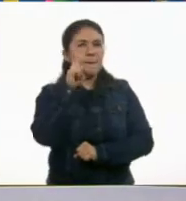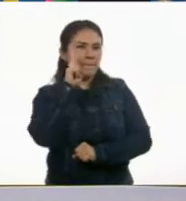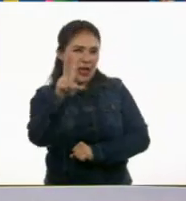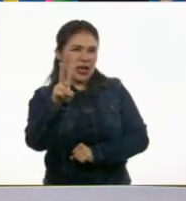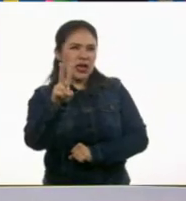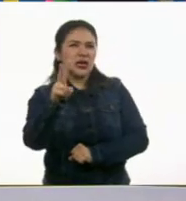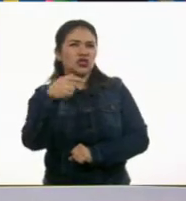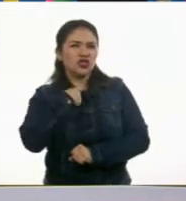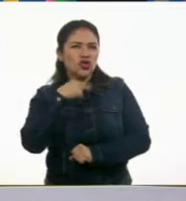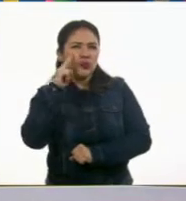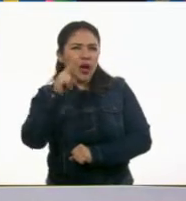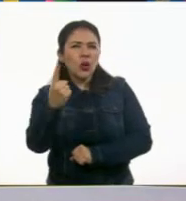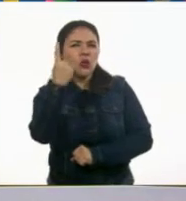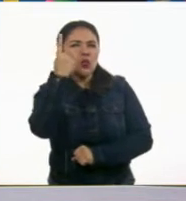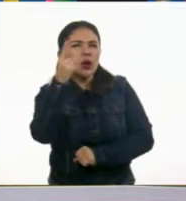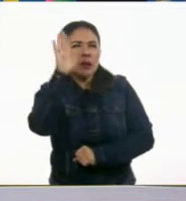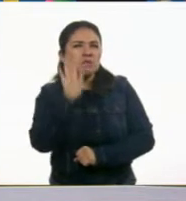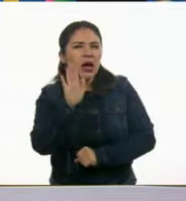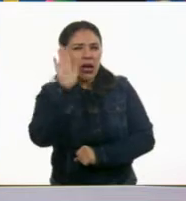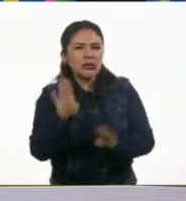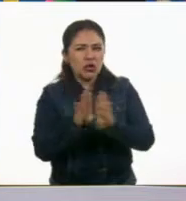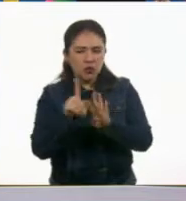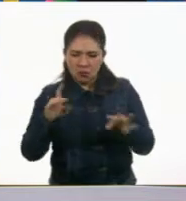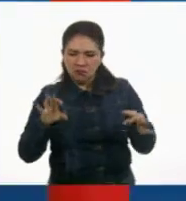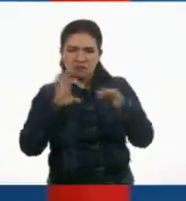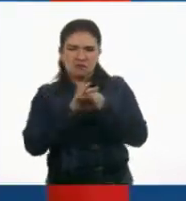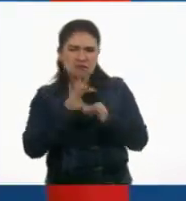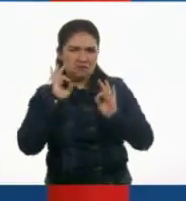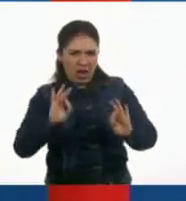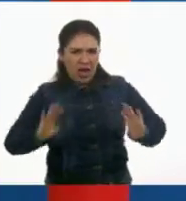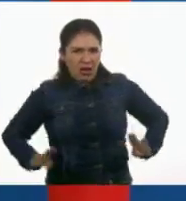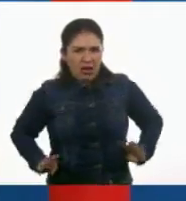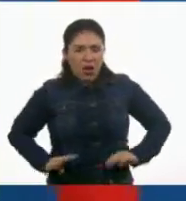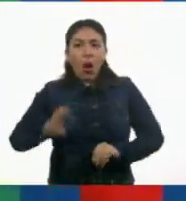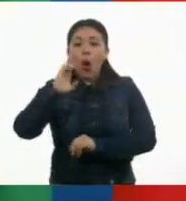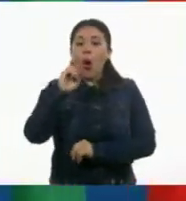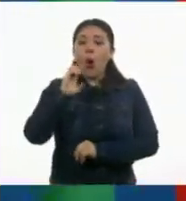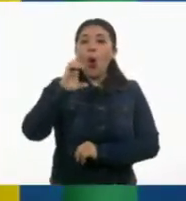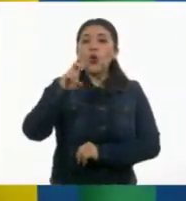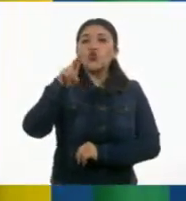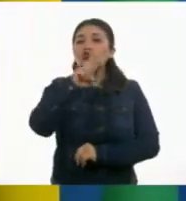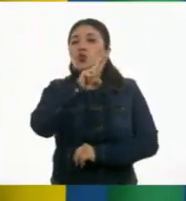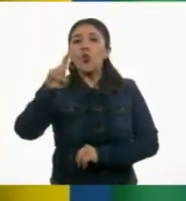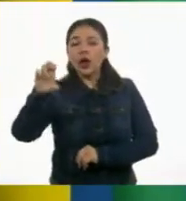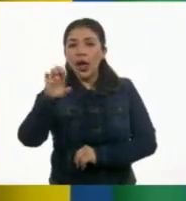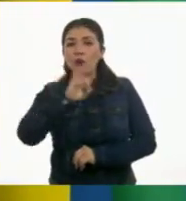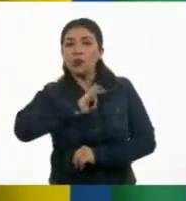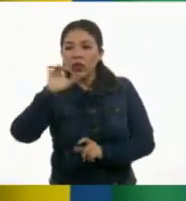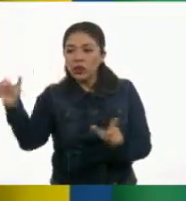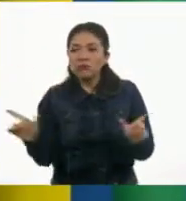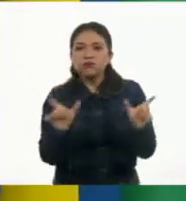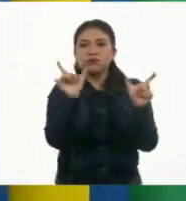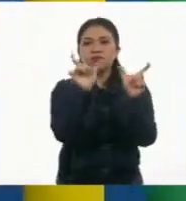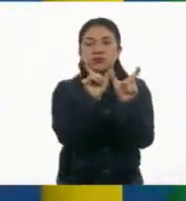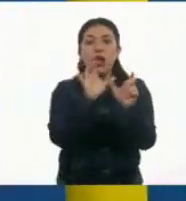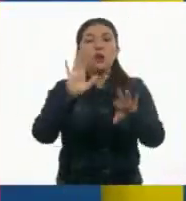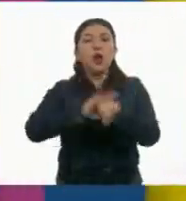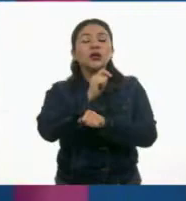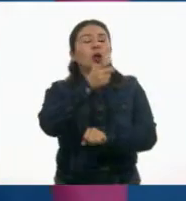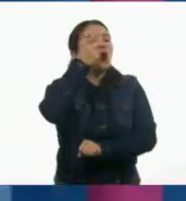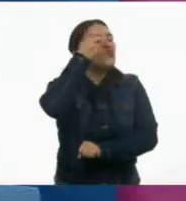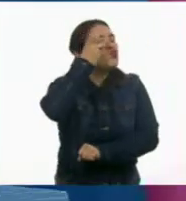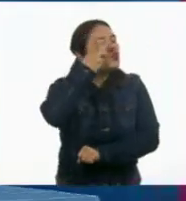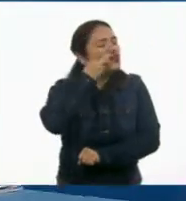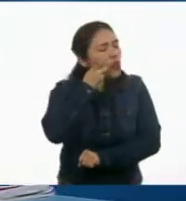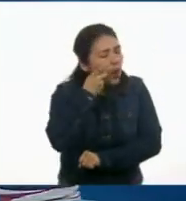ver, aquí hay una que quizás sí nos cuadre. Ocurre a una de ellas despertarse porque duermen